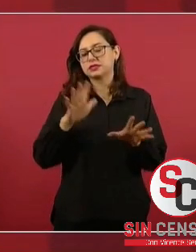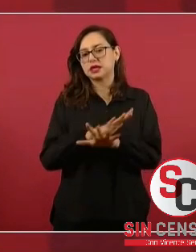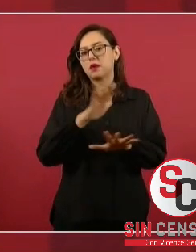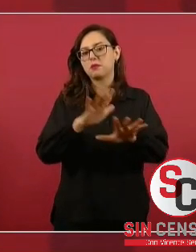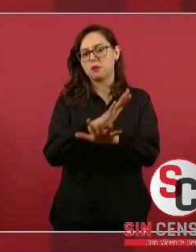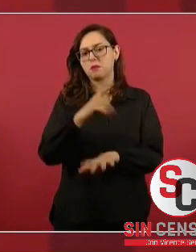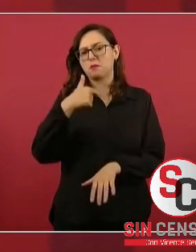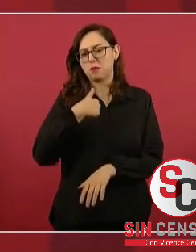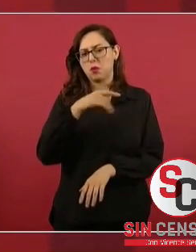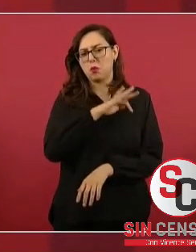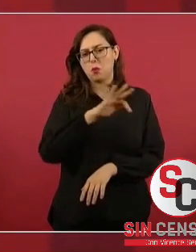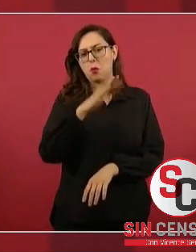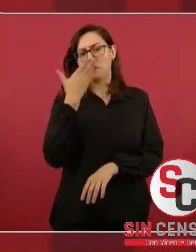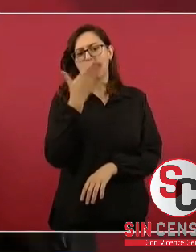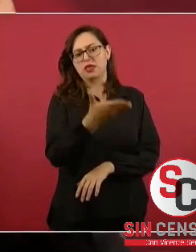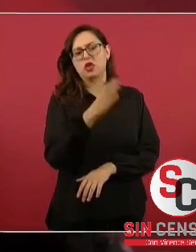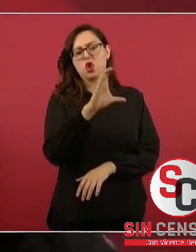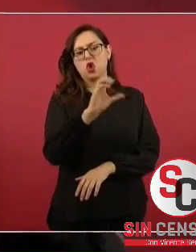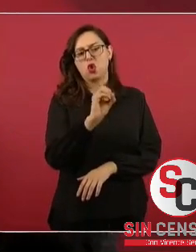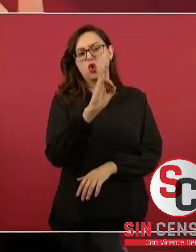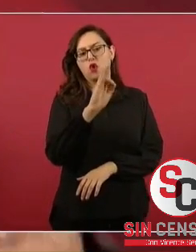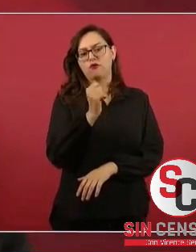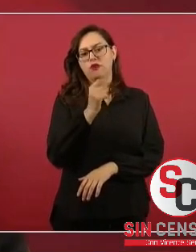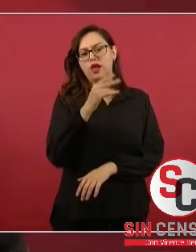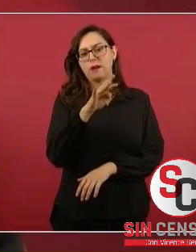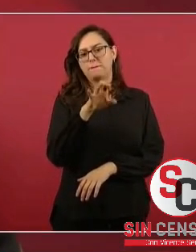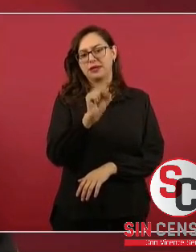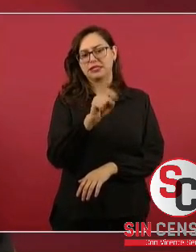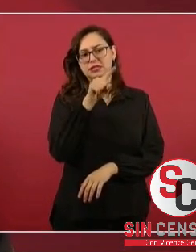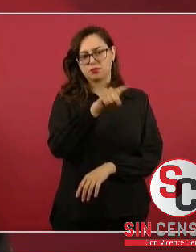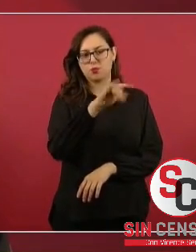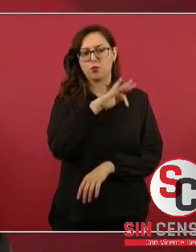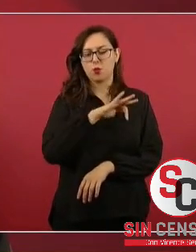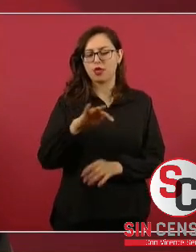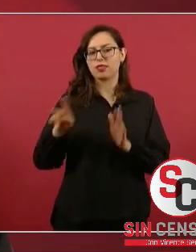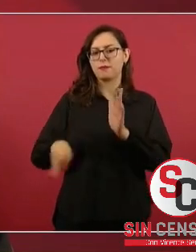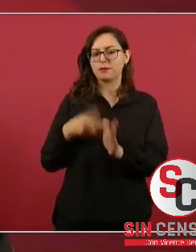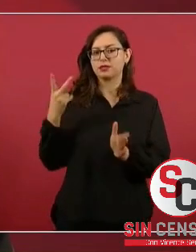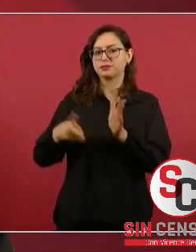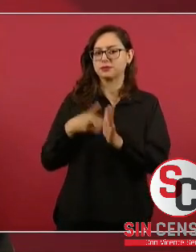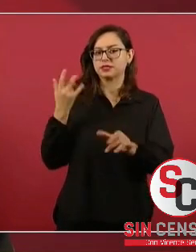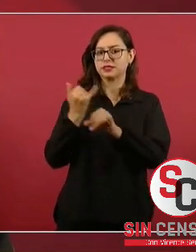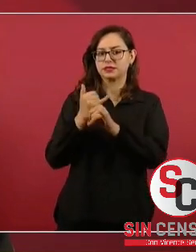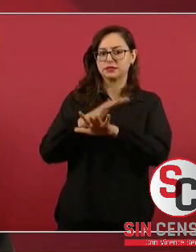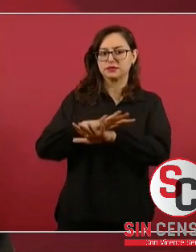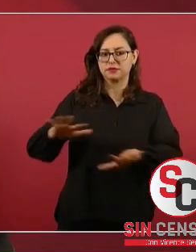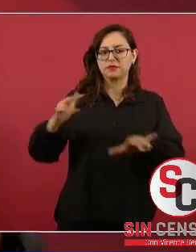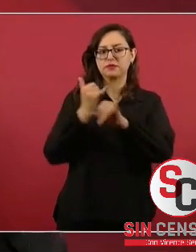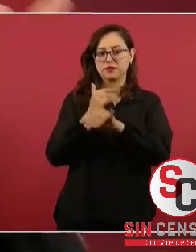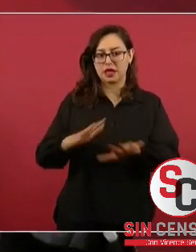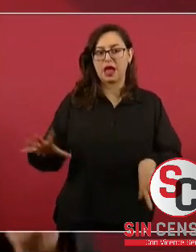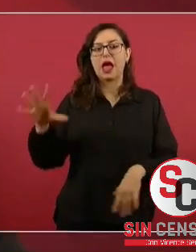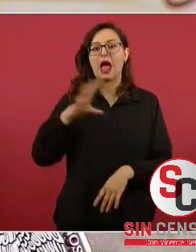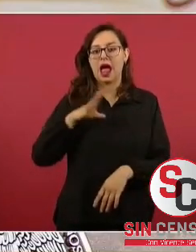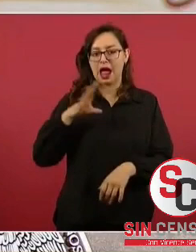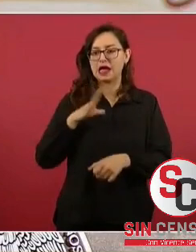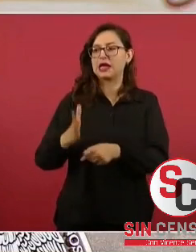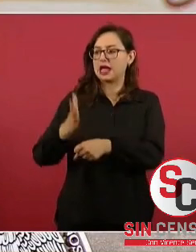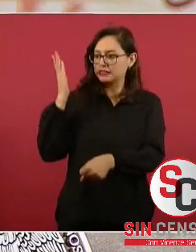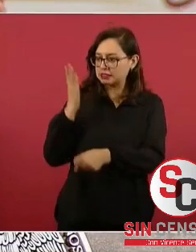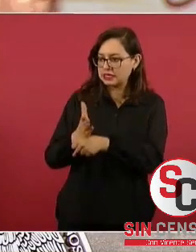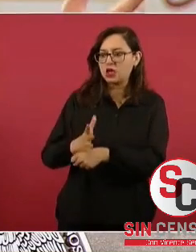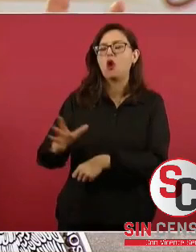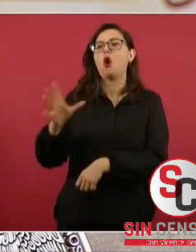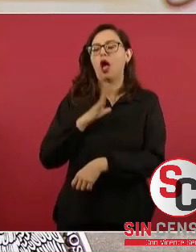COFEPRIS si es tan amable de publicar un boletín con la información de cómo va avanzando este proceso de sanción y de comiso. Pero el llamado que hacemos